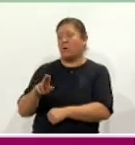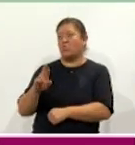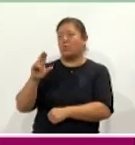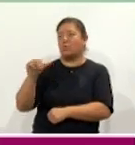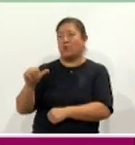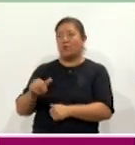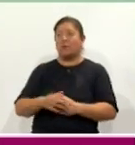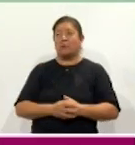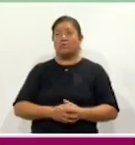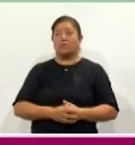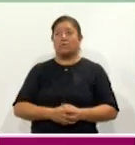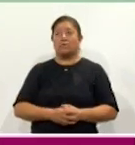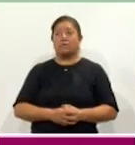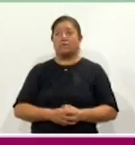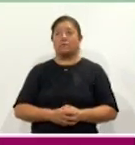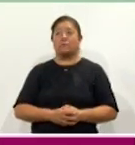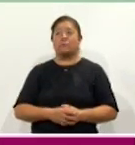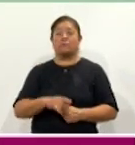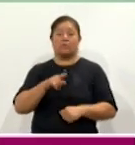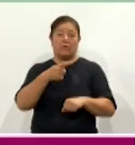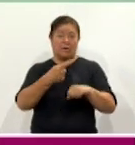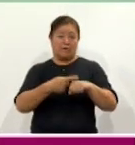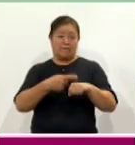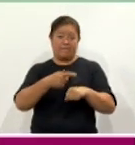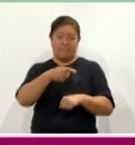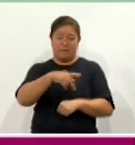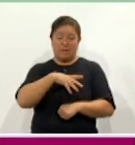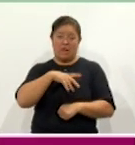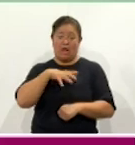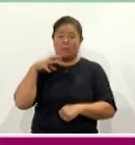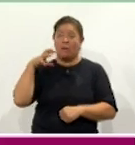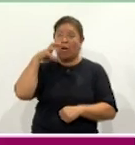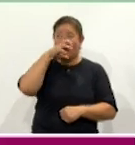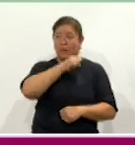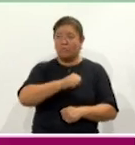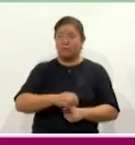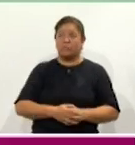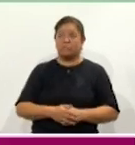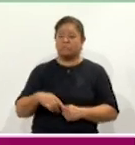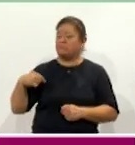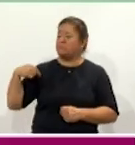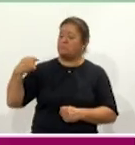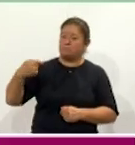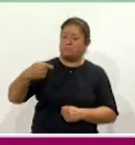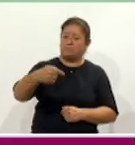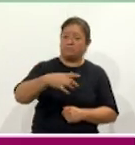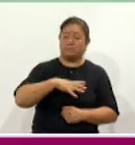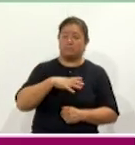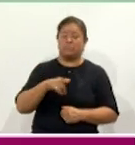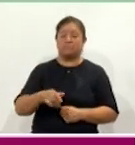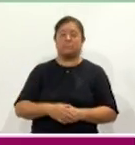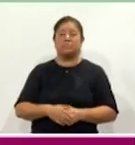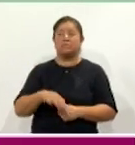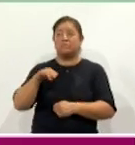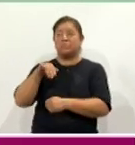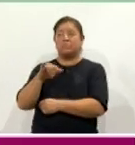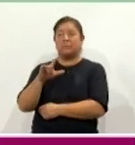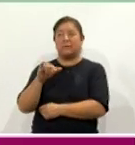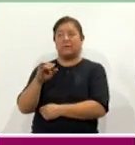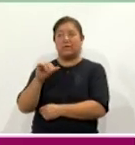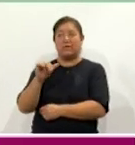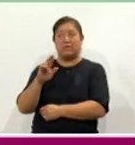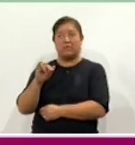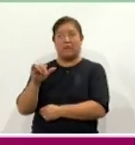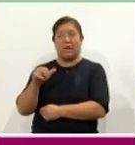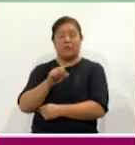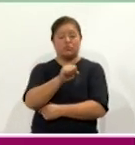Bueno, dentro de las enfermedades que son causadas por el calor y que se ven frecuentes son la enfermedad miliaria o